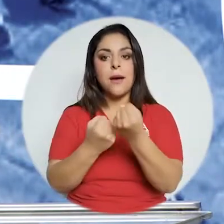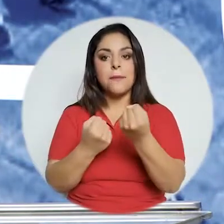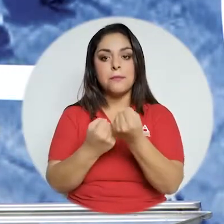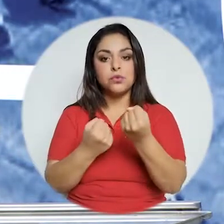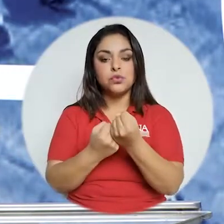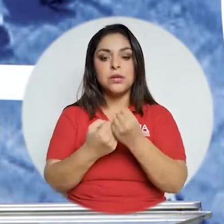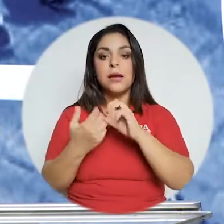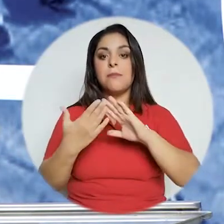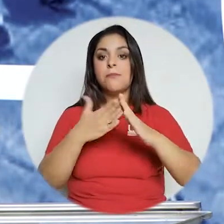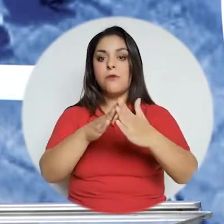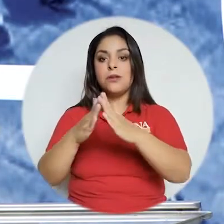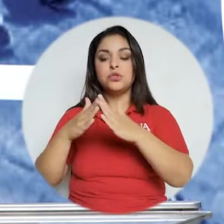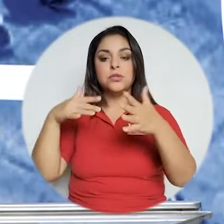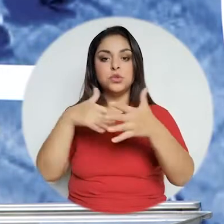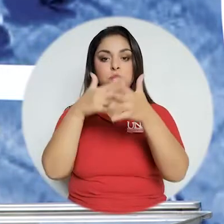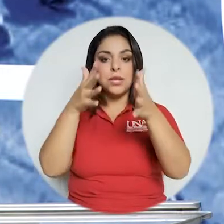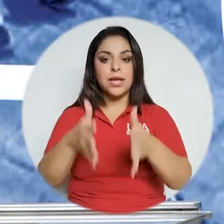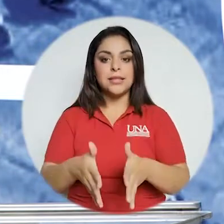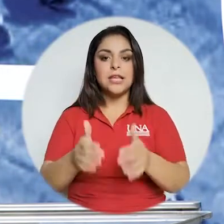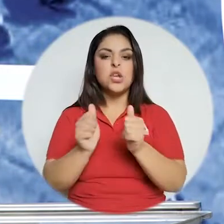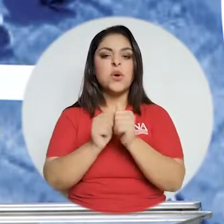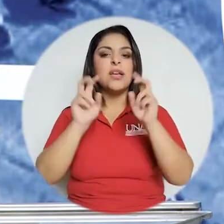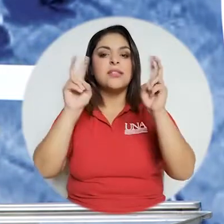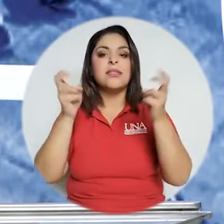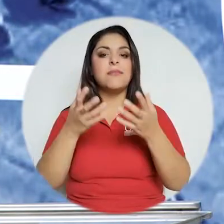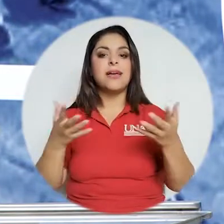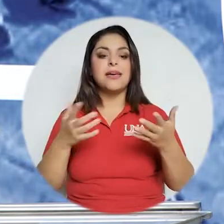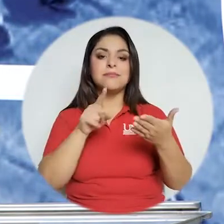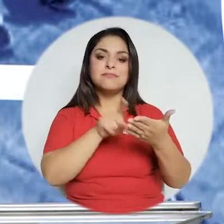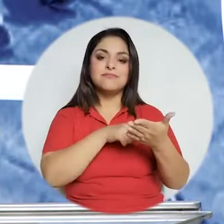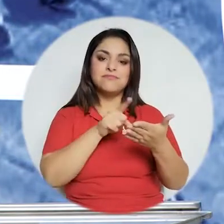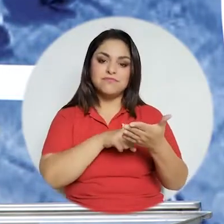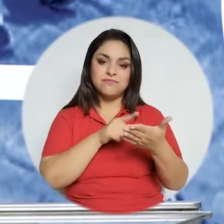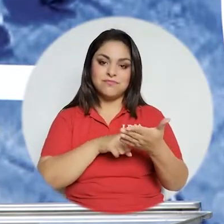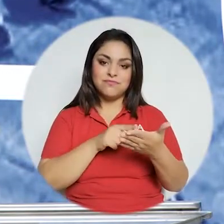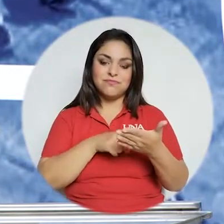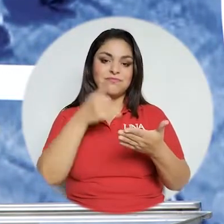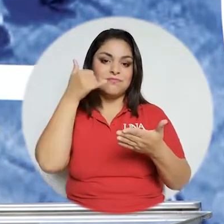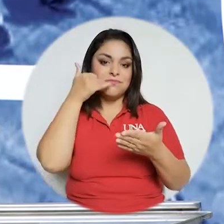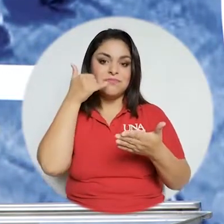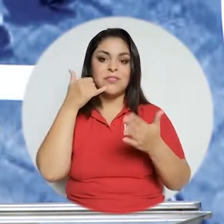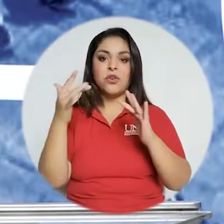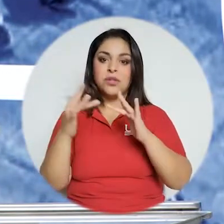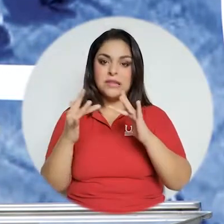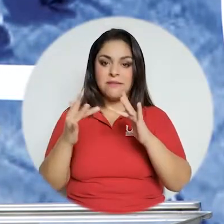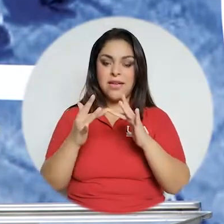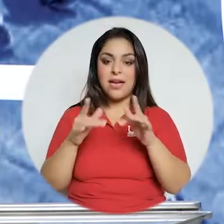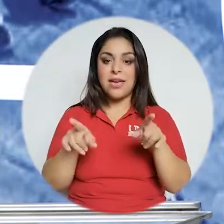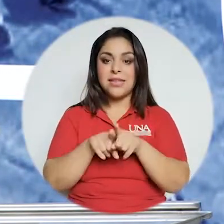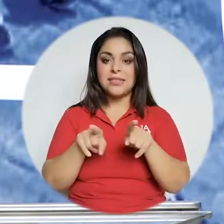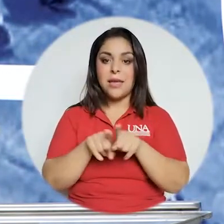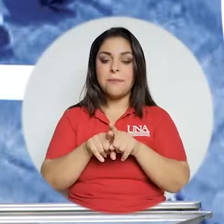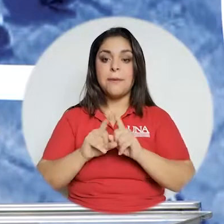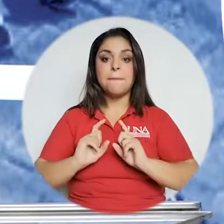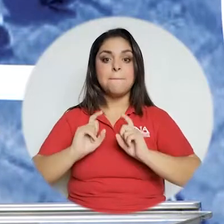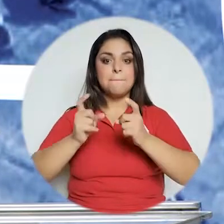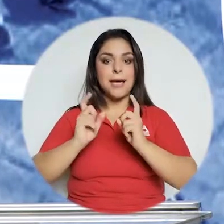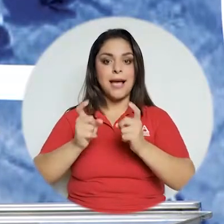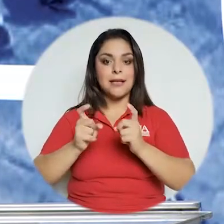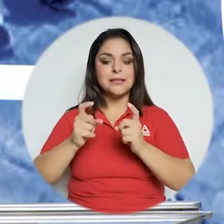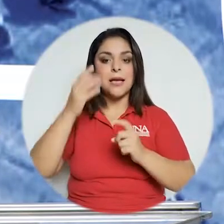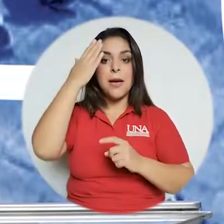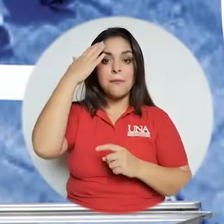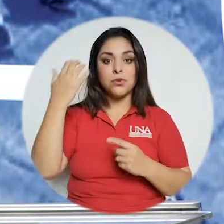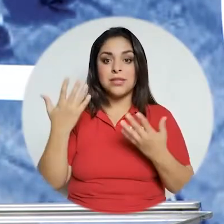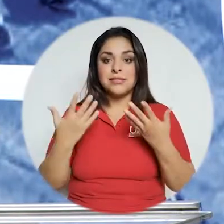que brindar otros apoyos a la población estudiantil con el tema de los dispositivos móviles de la conectividad sino también